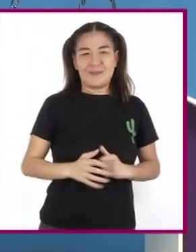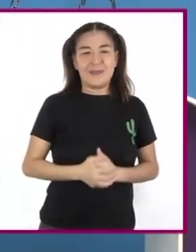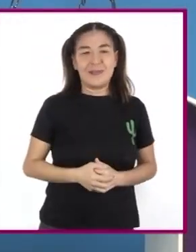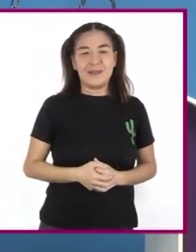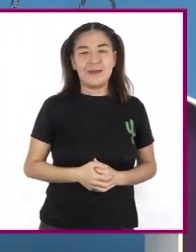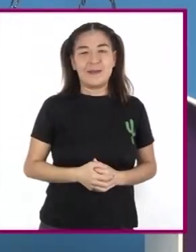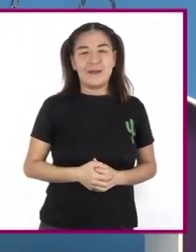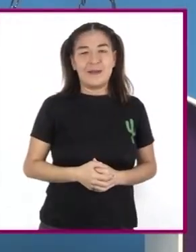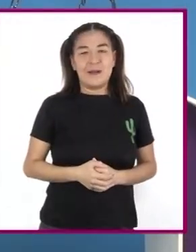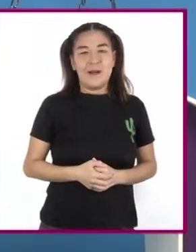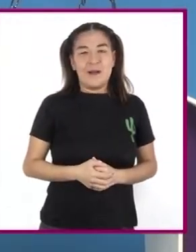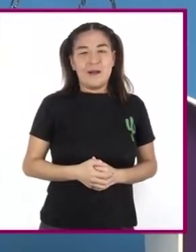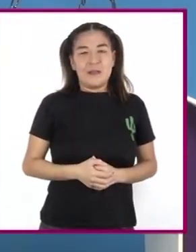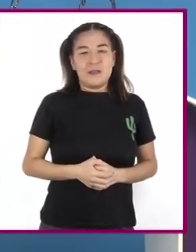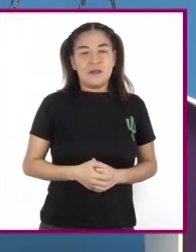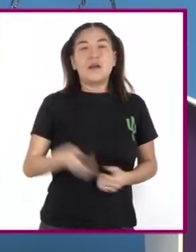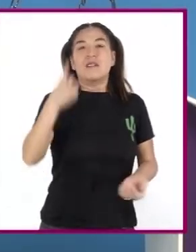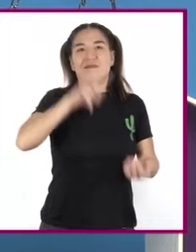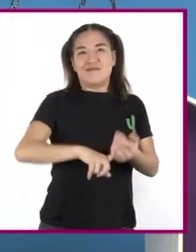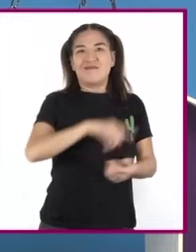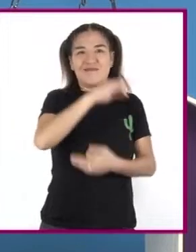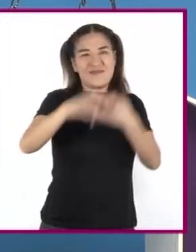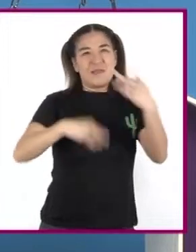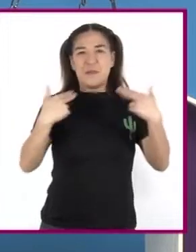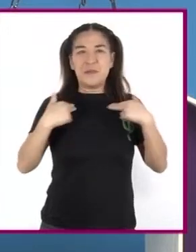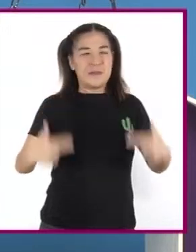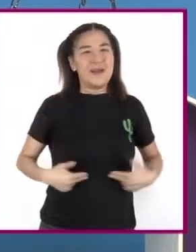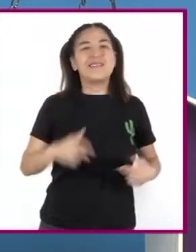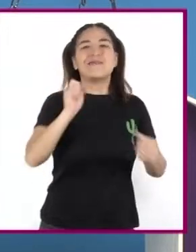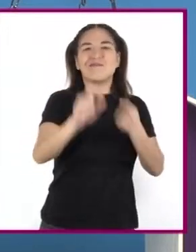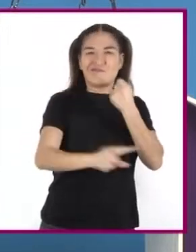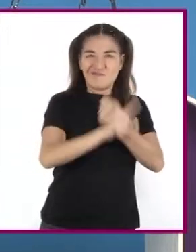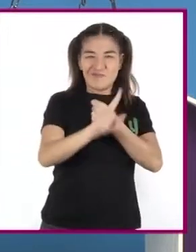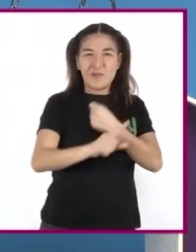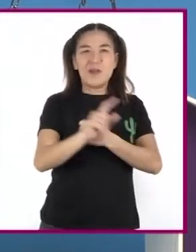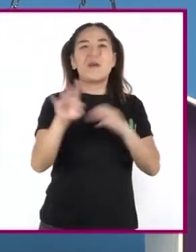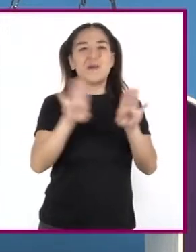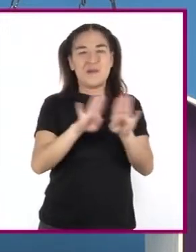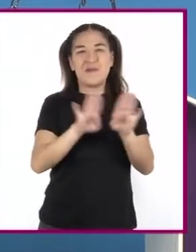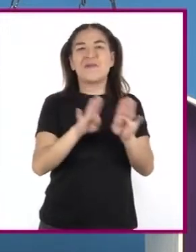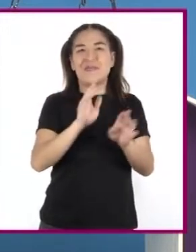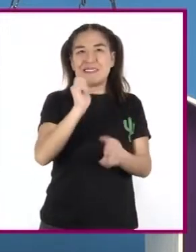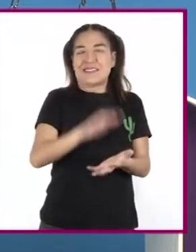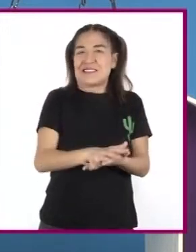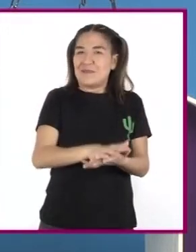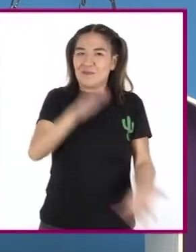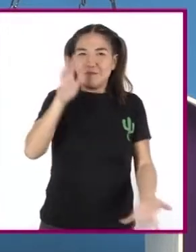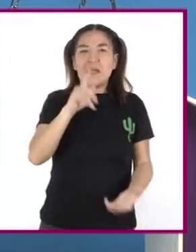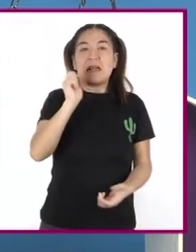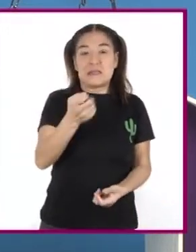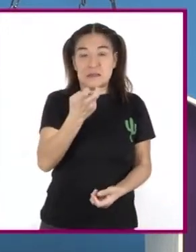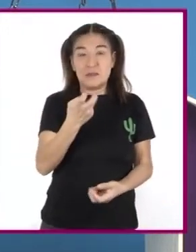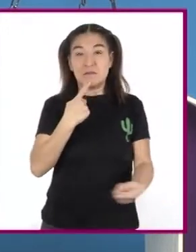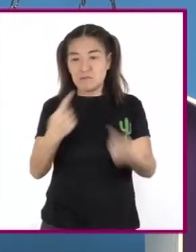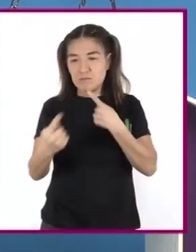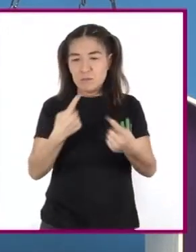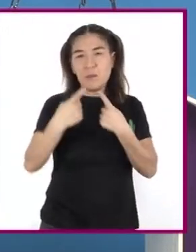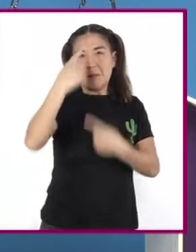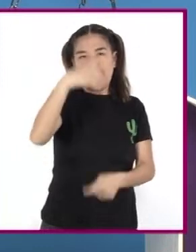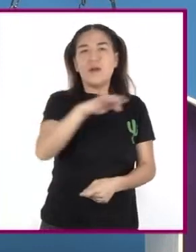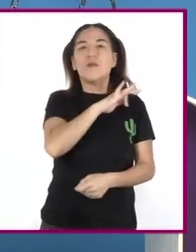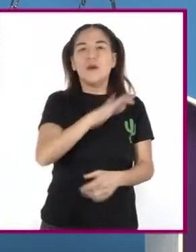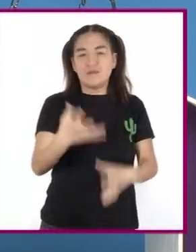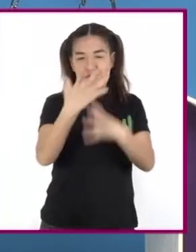Los grandes conflictos De la humanidad En los que El saber dialogar Ha llevado Al logro De consensos Y